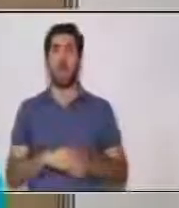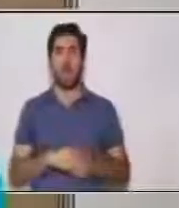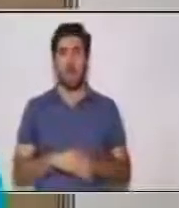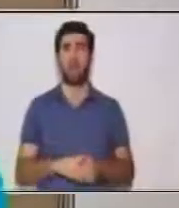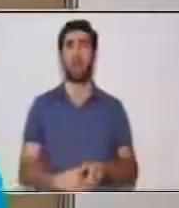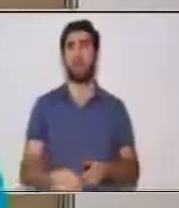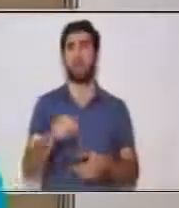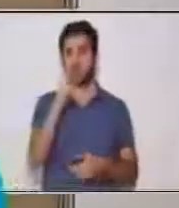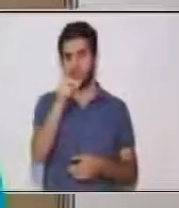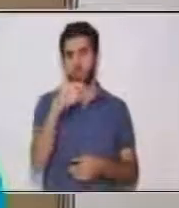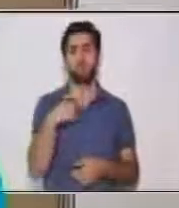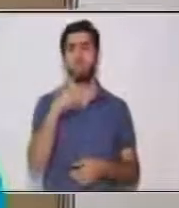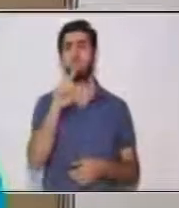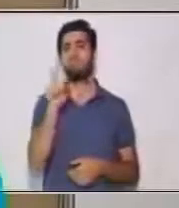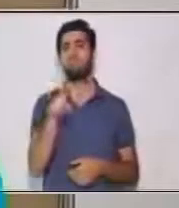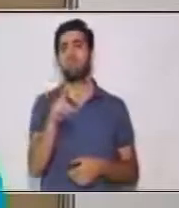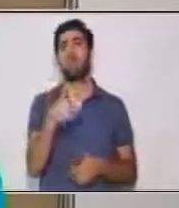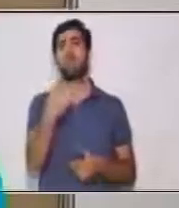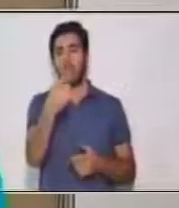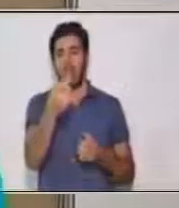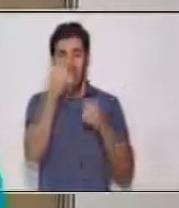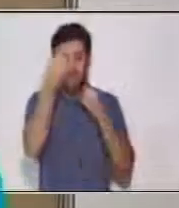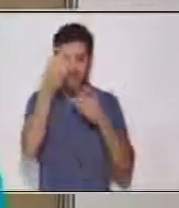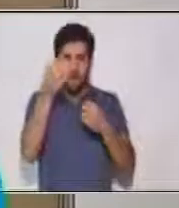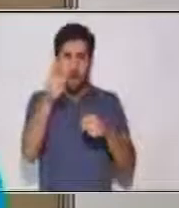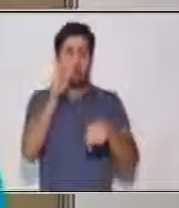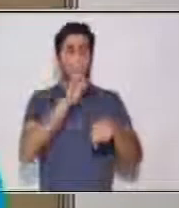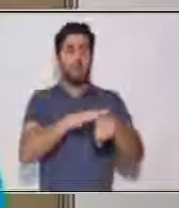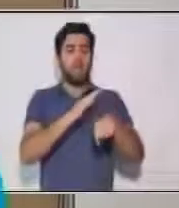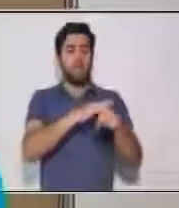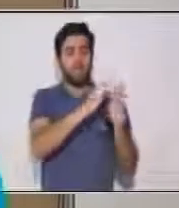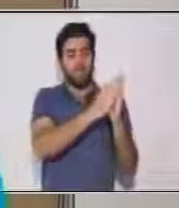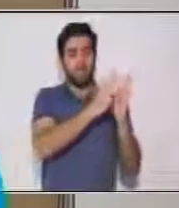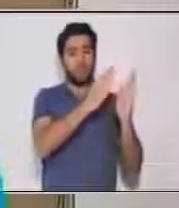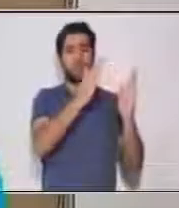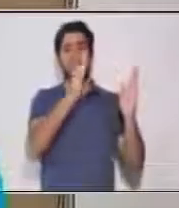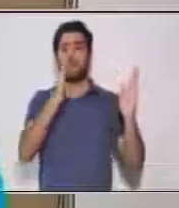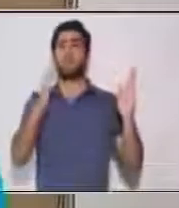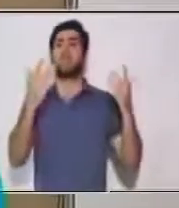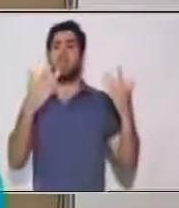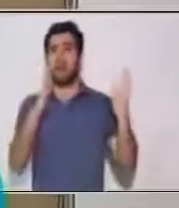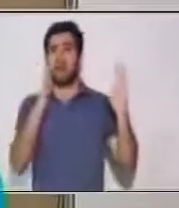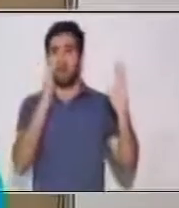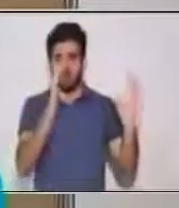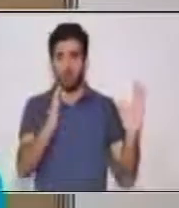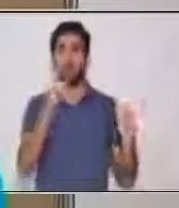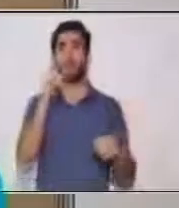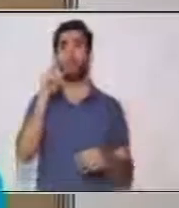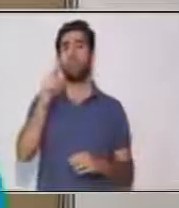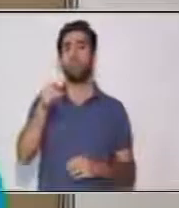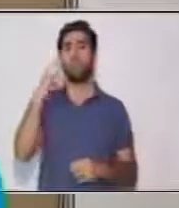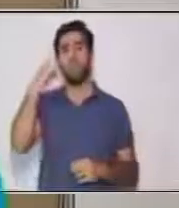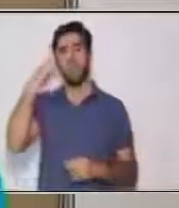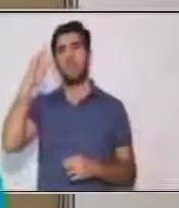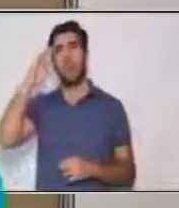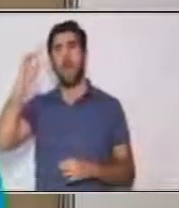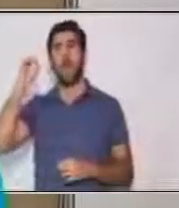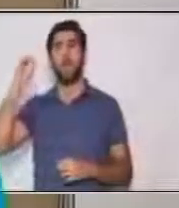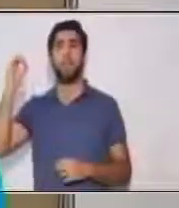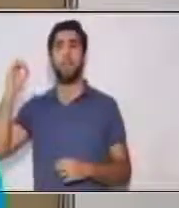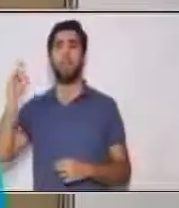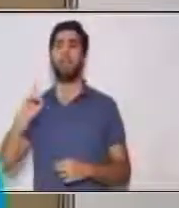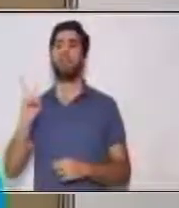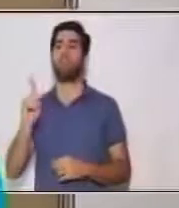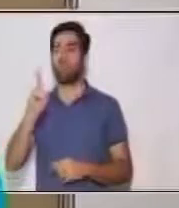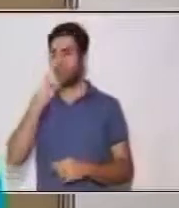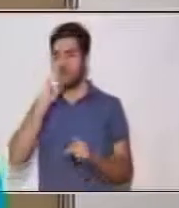contenido? O mejor dicho, ¿dónde termina el hecho y dónde comienza la opinión? ¿Tú qué crees? Muy bien.